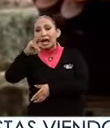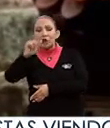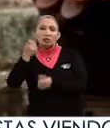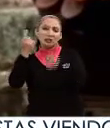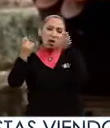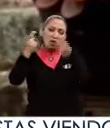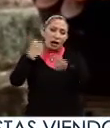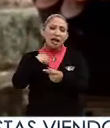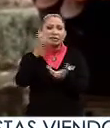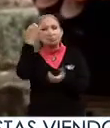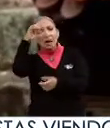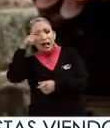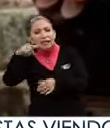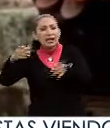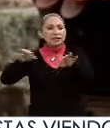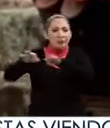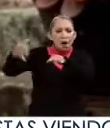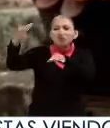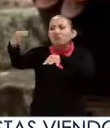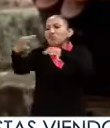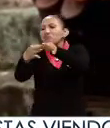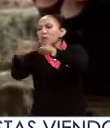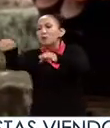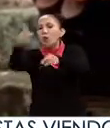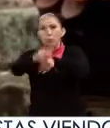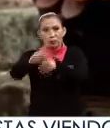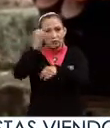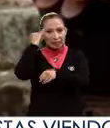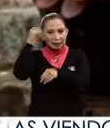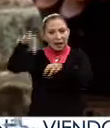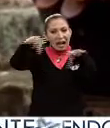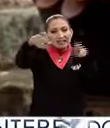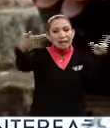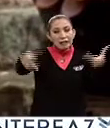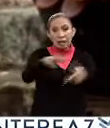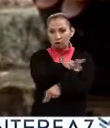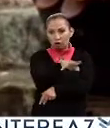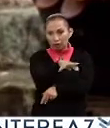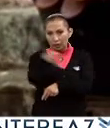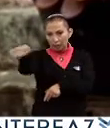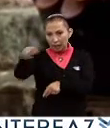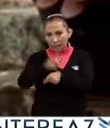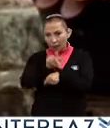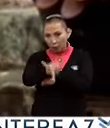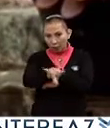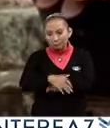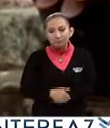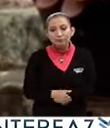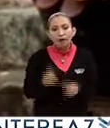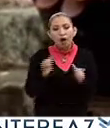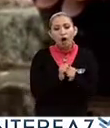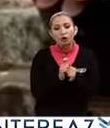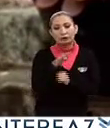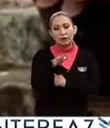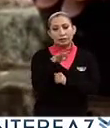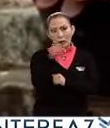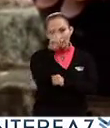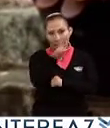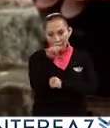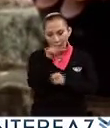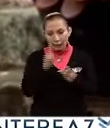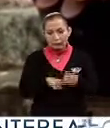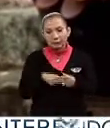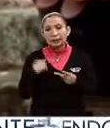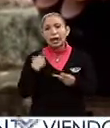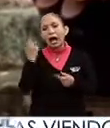experiencias de trabajo concreto con los pueblos indígenas, que son 19 en el Paraguay, con 19 lenguas,